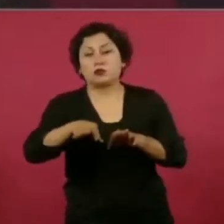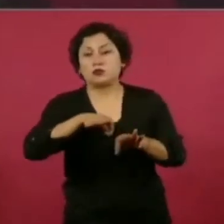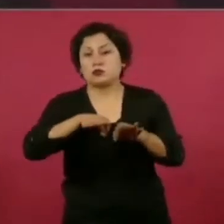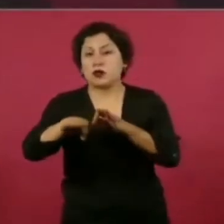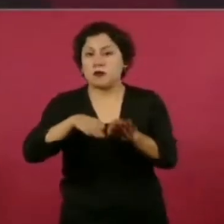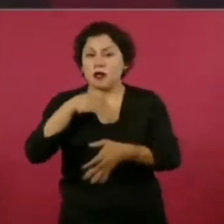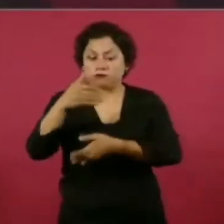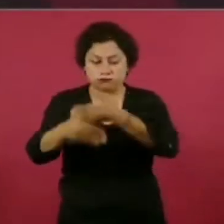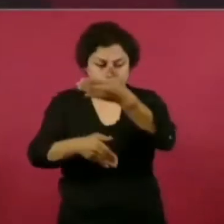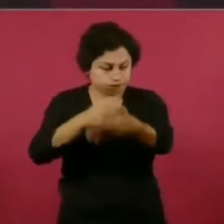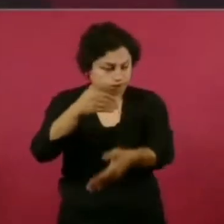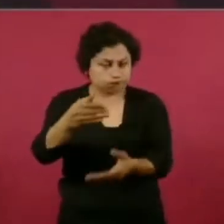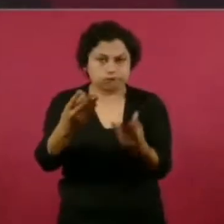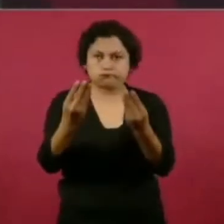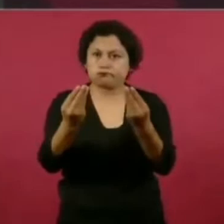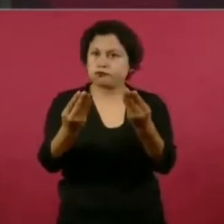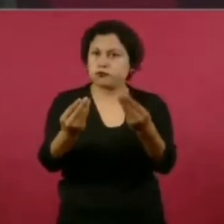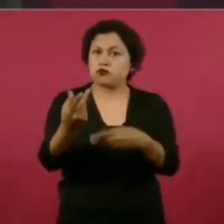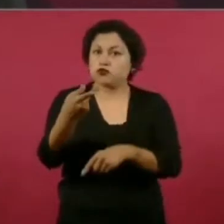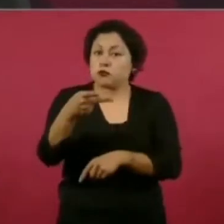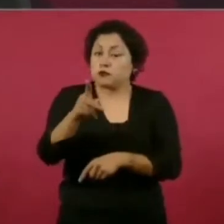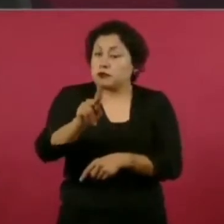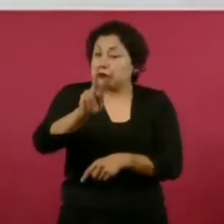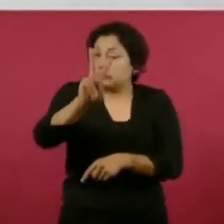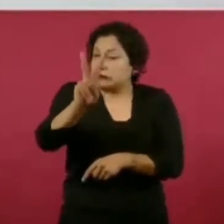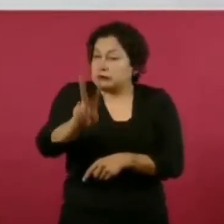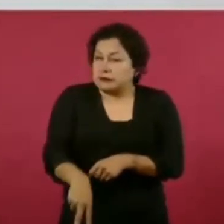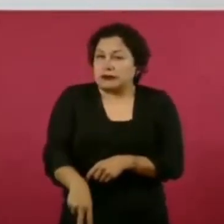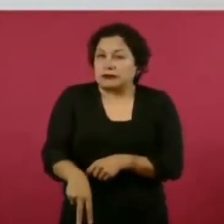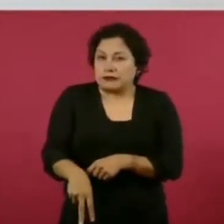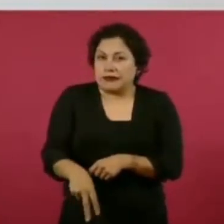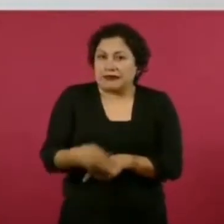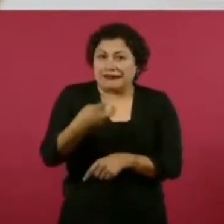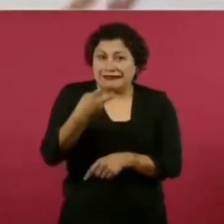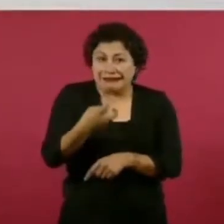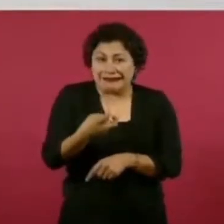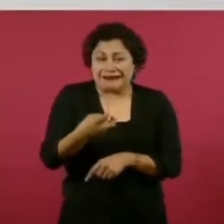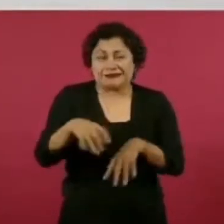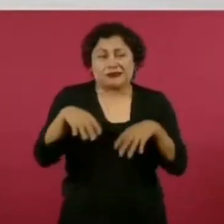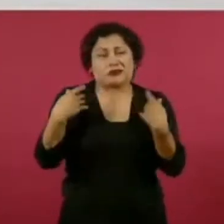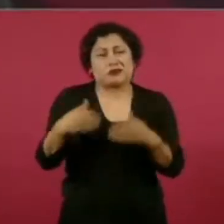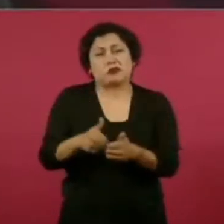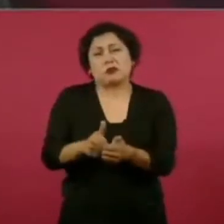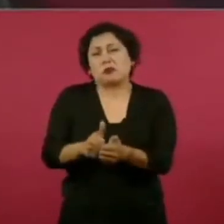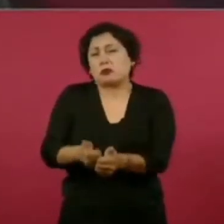muchísimo el atraso, el rezago.